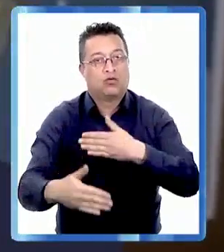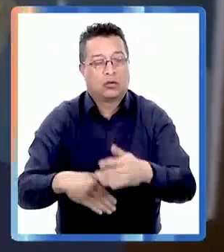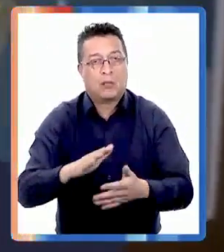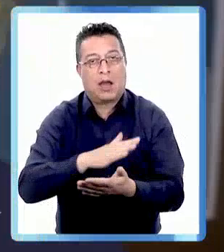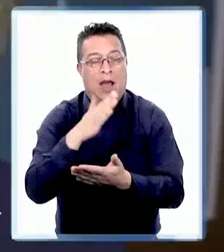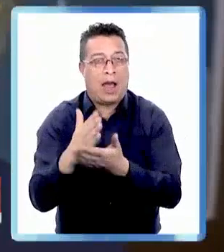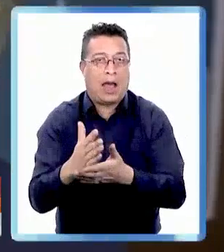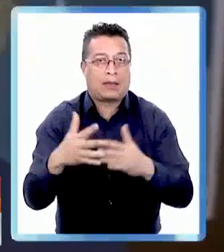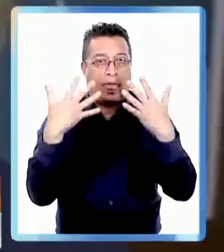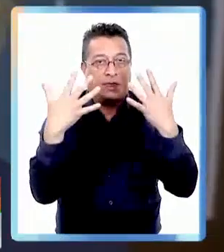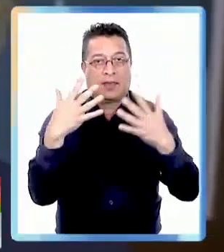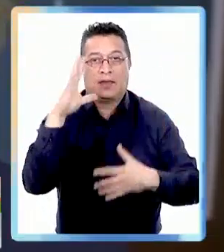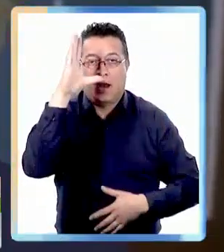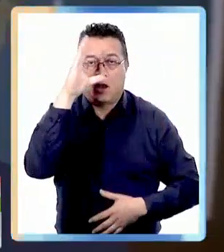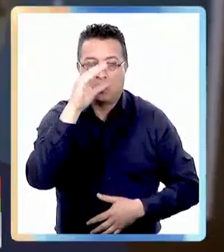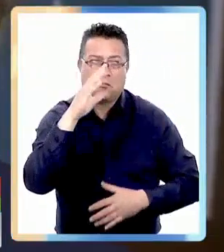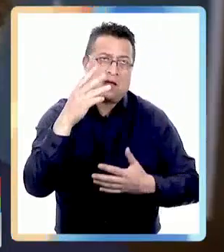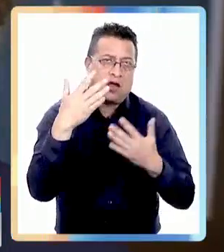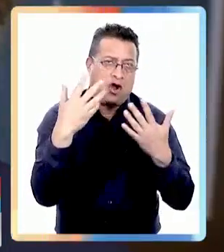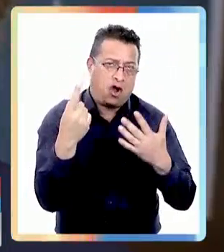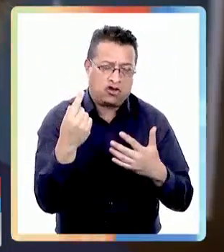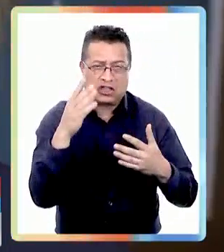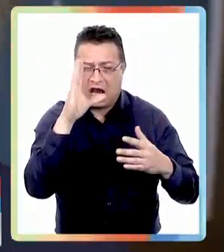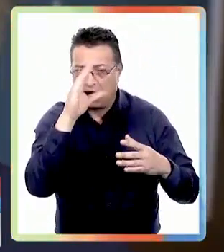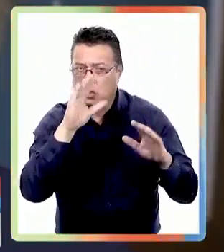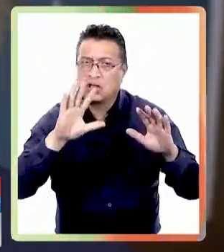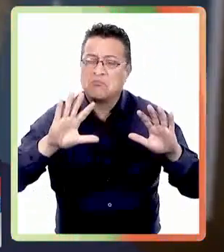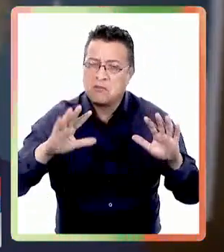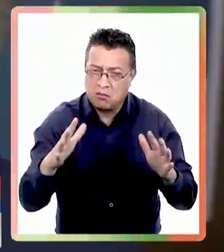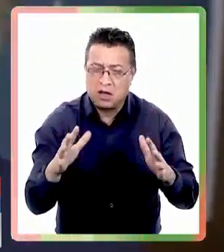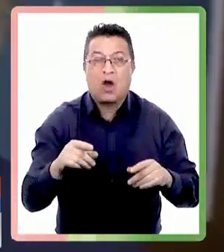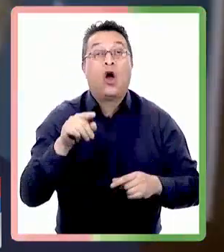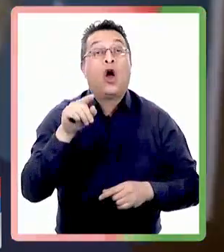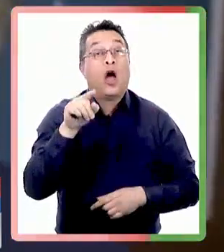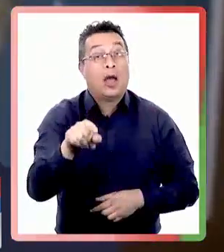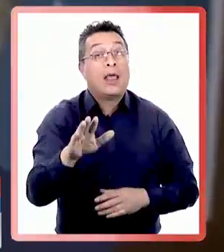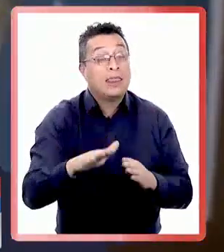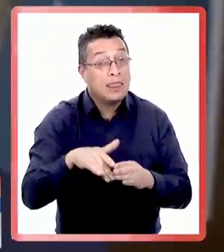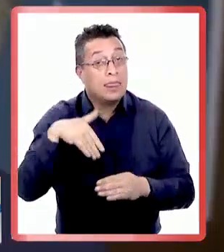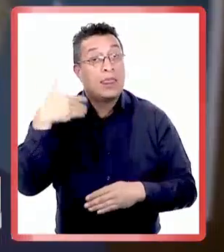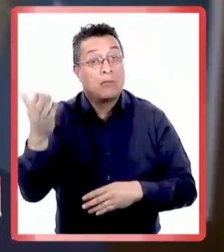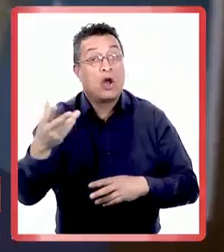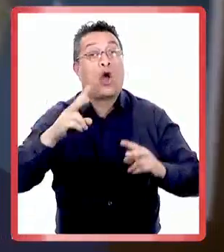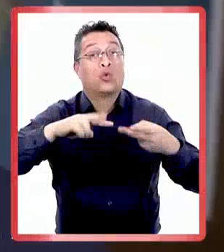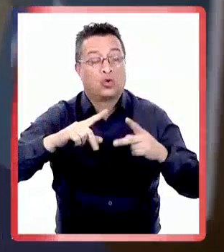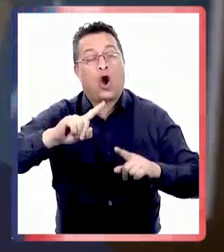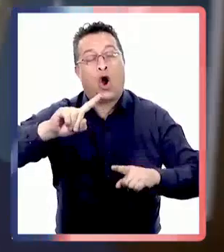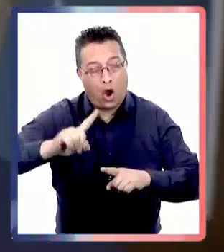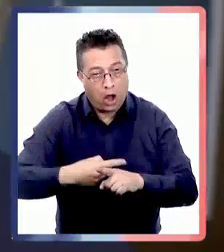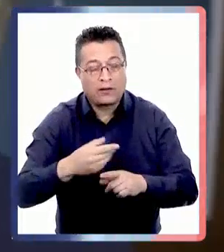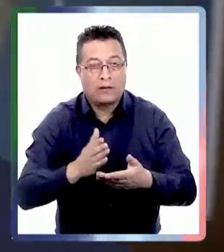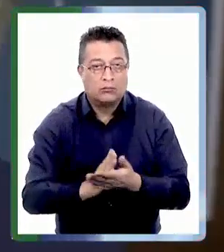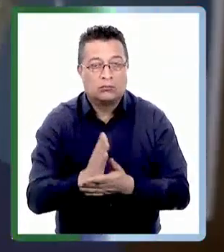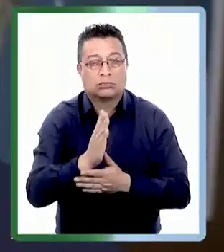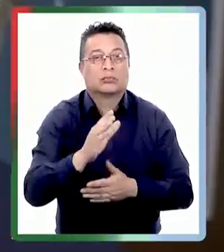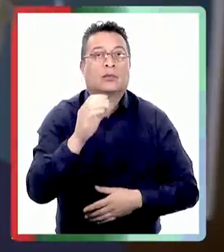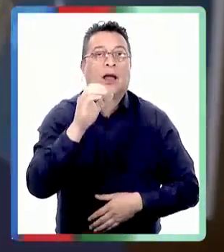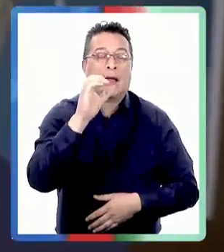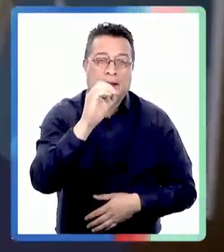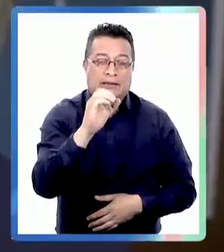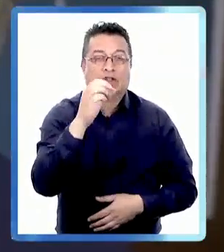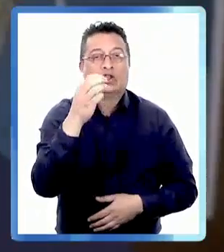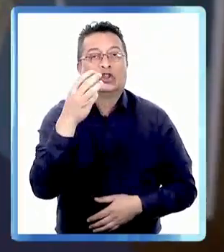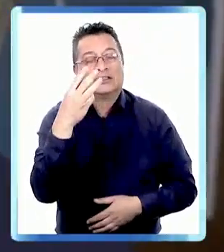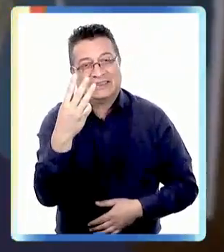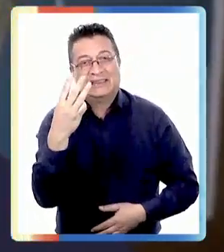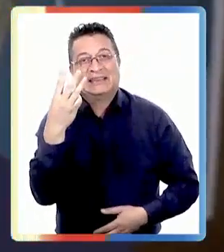funcionando hasta cerca de las 22 horas 23 específicamente posteriormente el turno se volvió a activar a contar